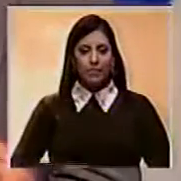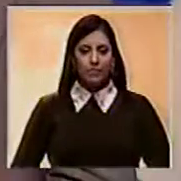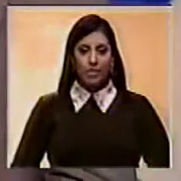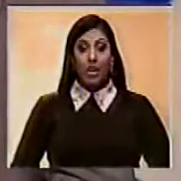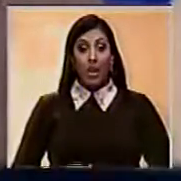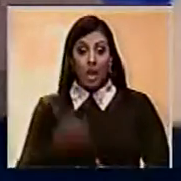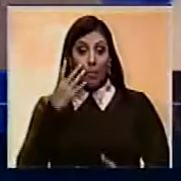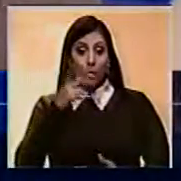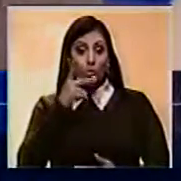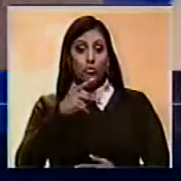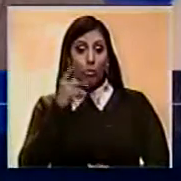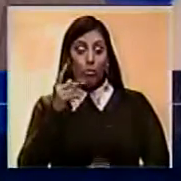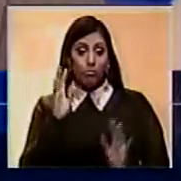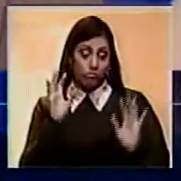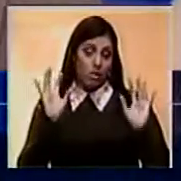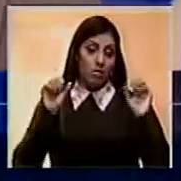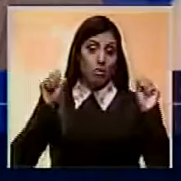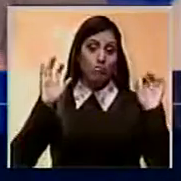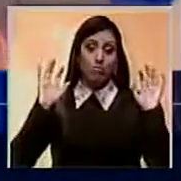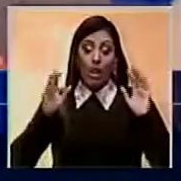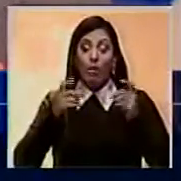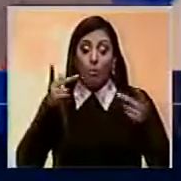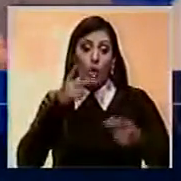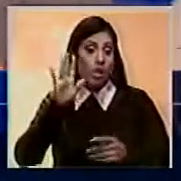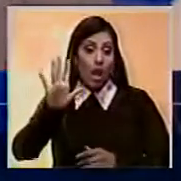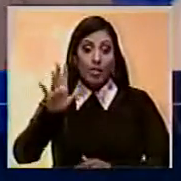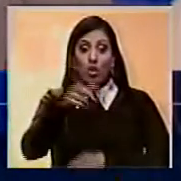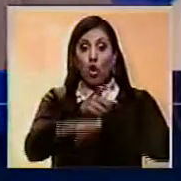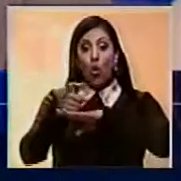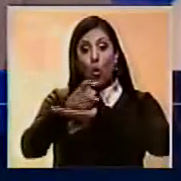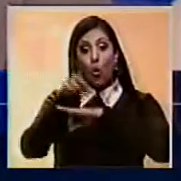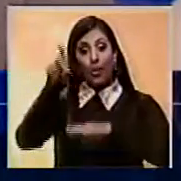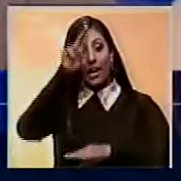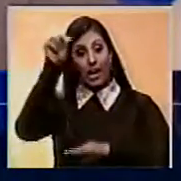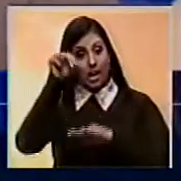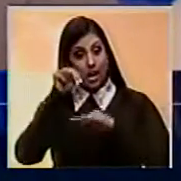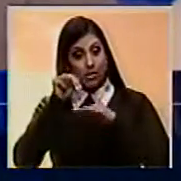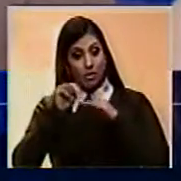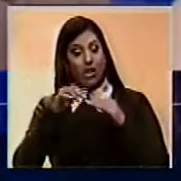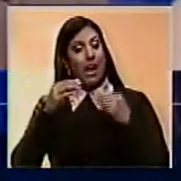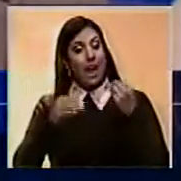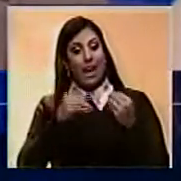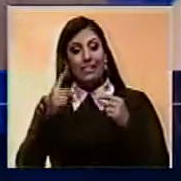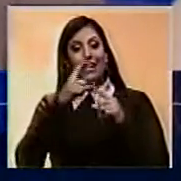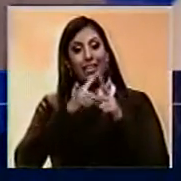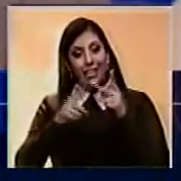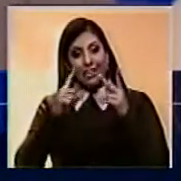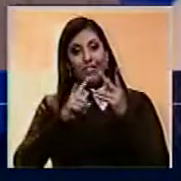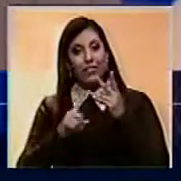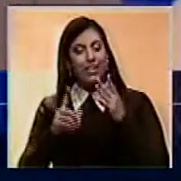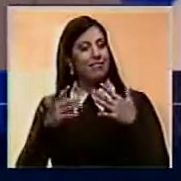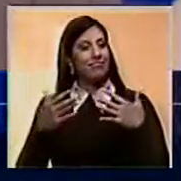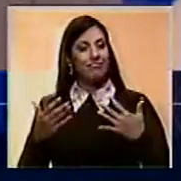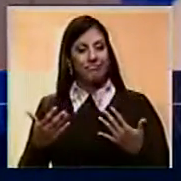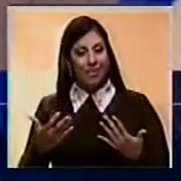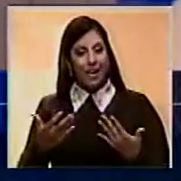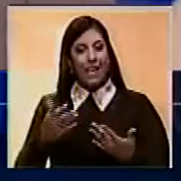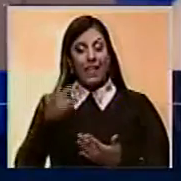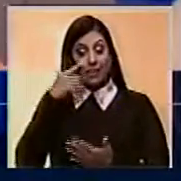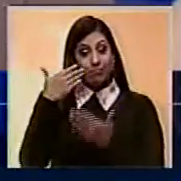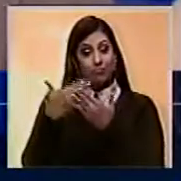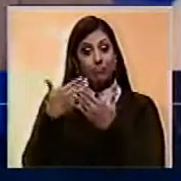Si son de uso político, por supuesto, es la política del gobierno nacional aplicada a distintos ámbitos que es